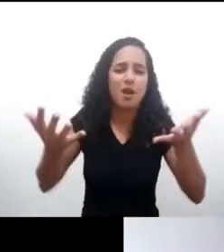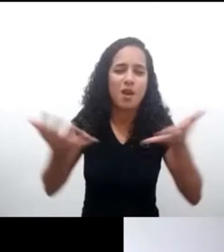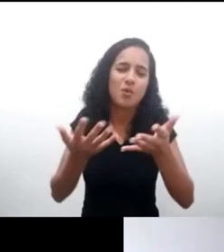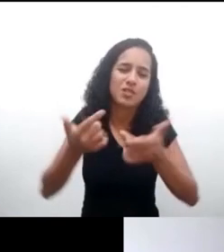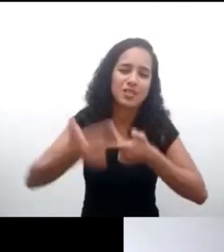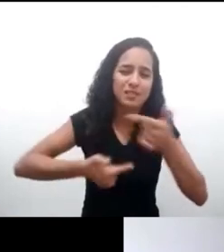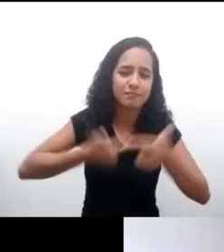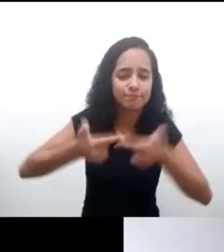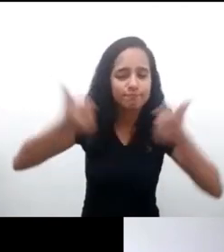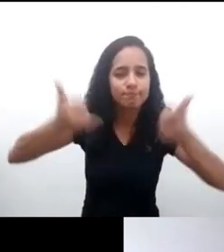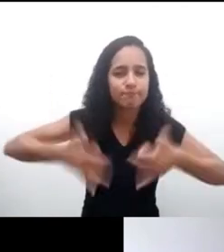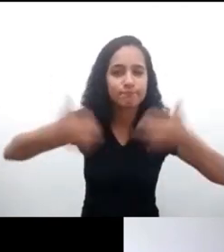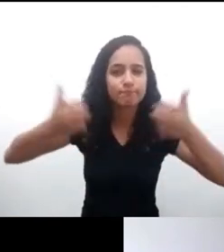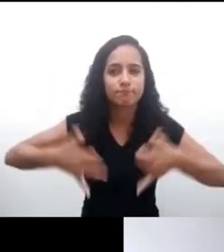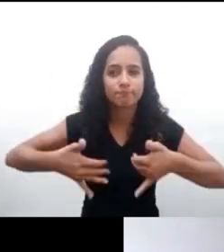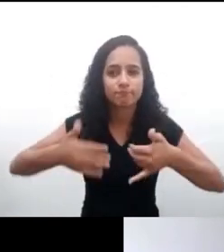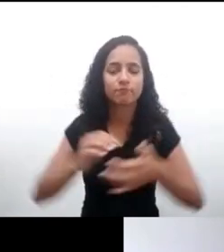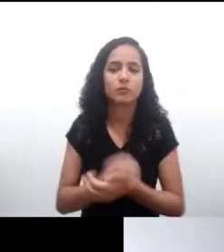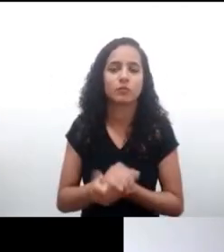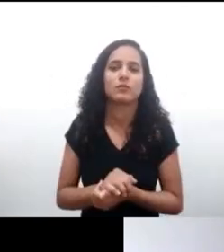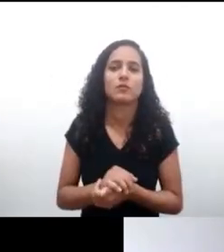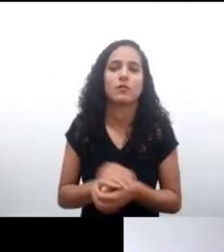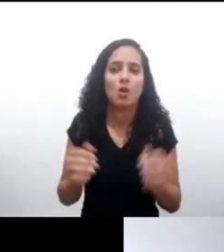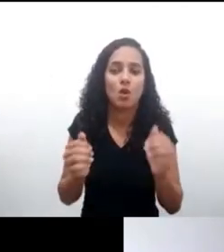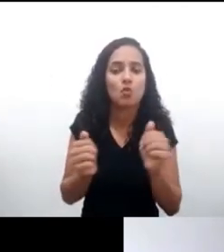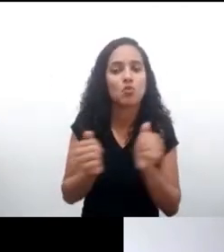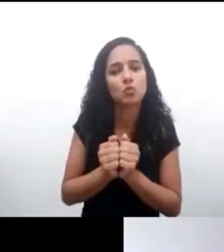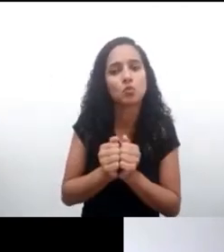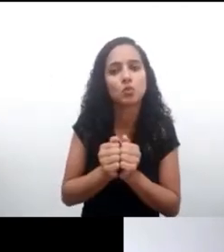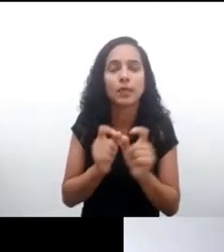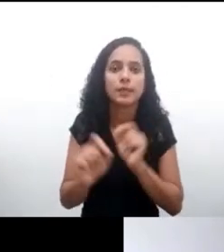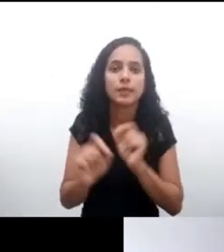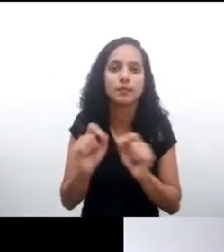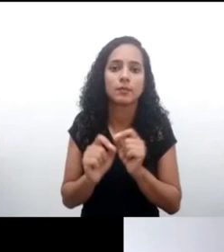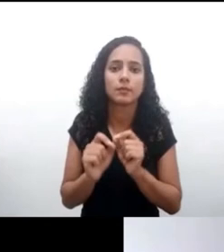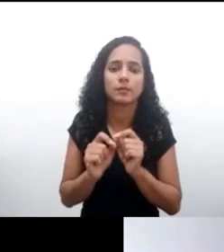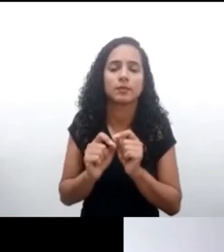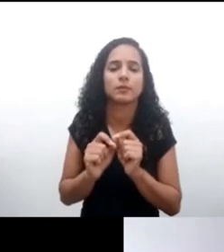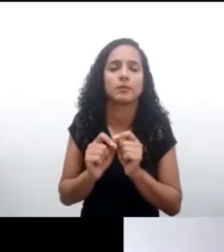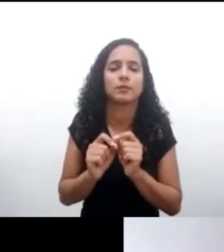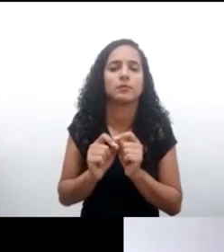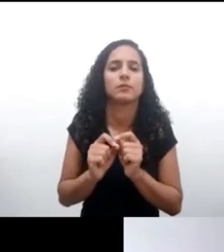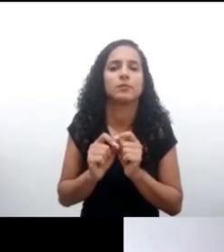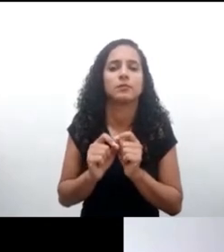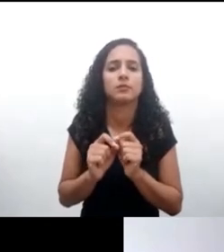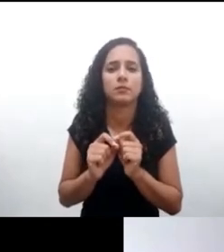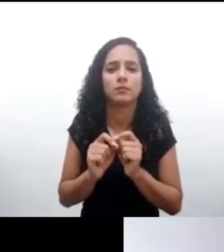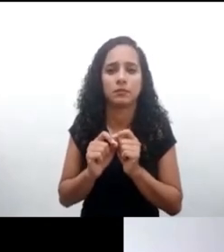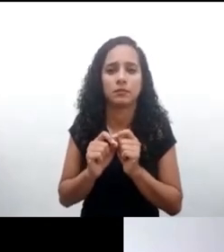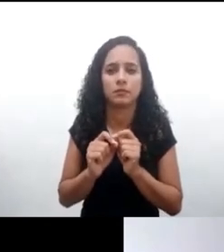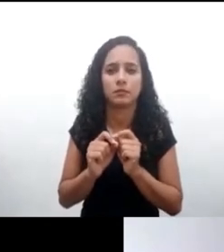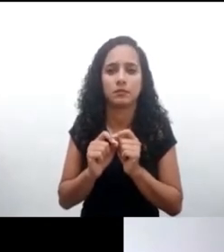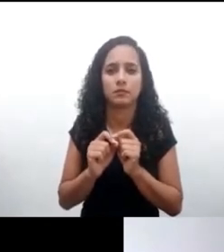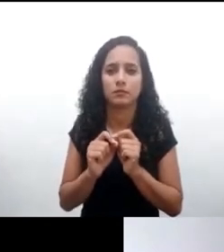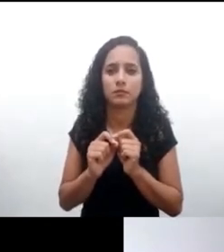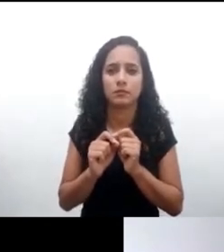Artificial y Sociedad, junto con Use and Media del Berman Klein Center, es que en la observación, el punto uno,